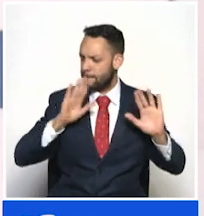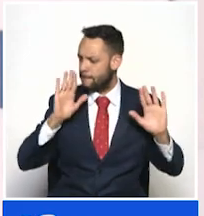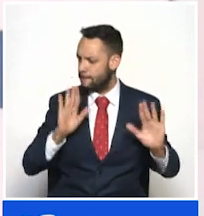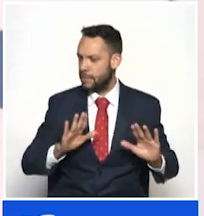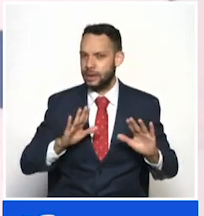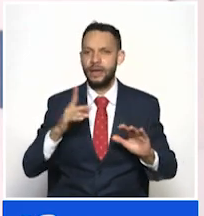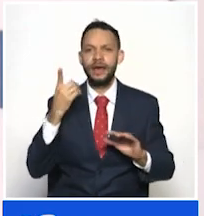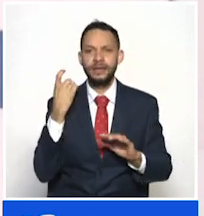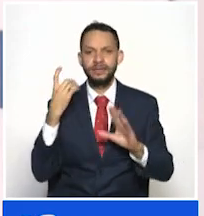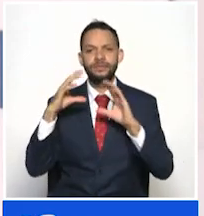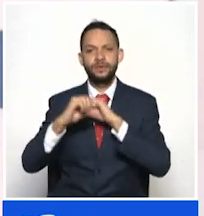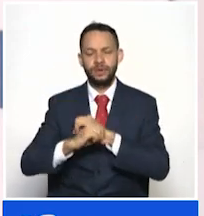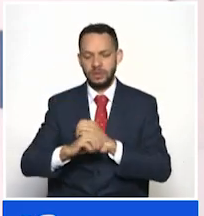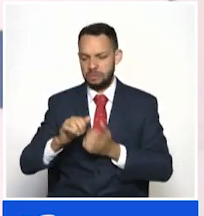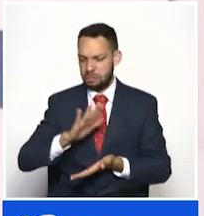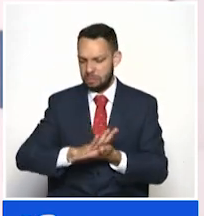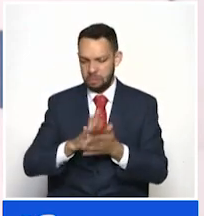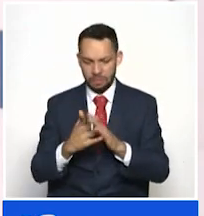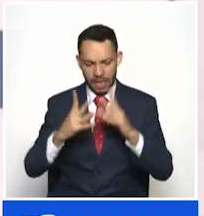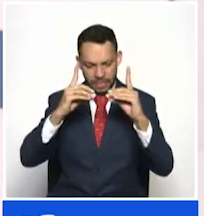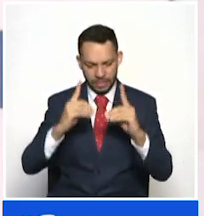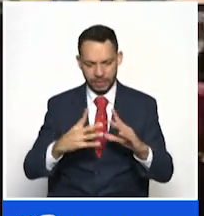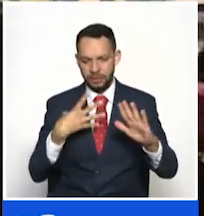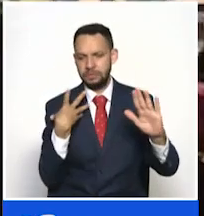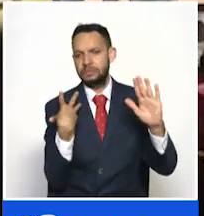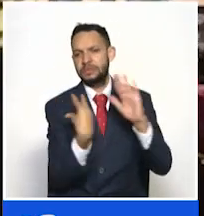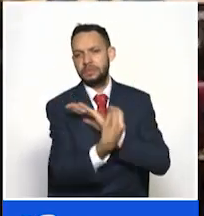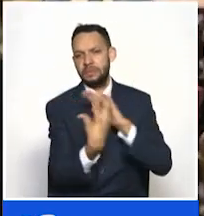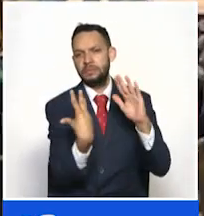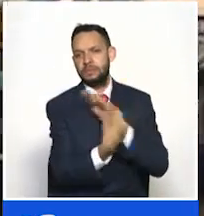retiraron anoche de forma pacífica de la institución.